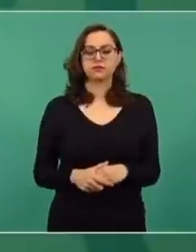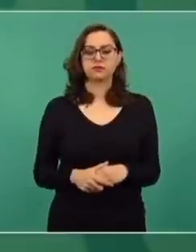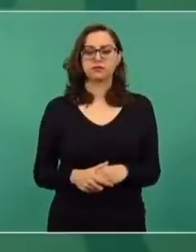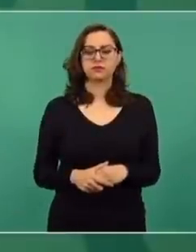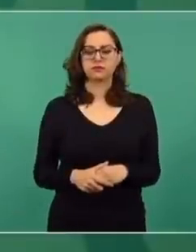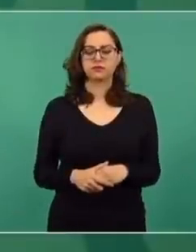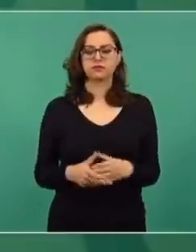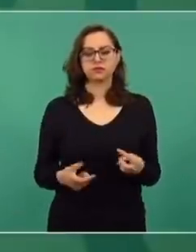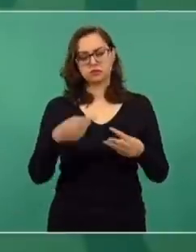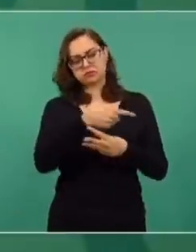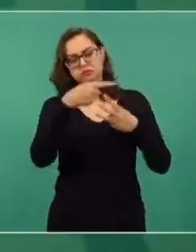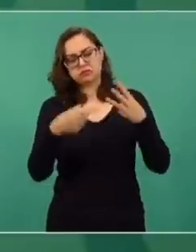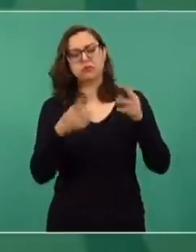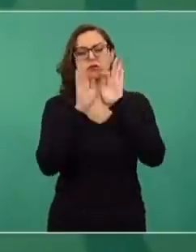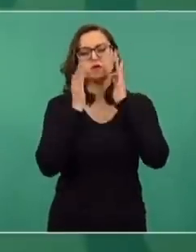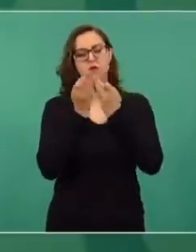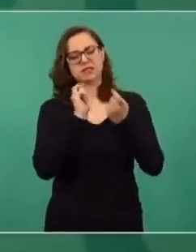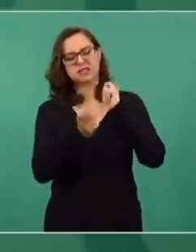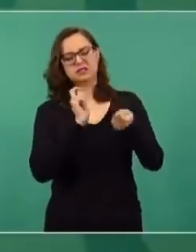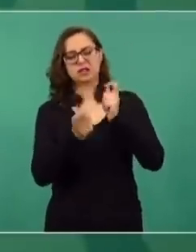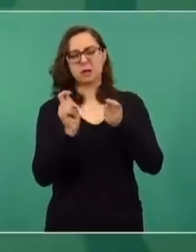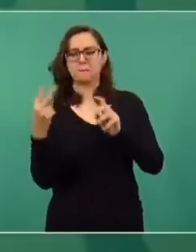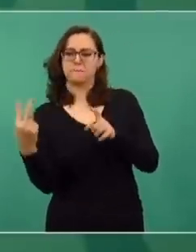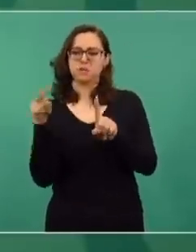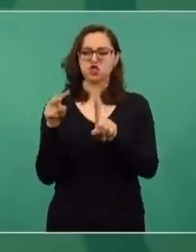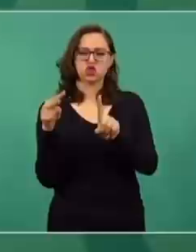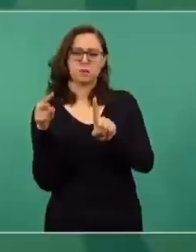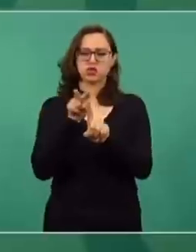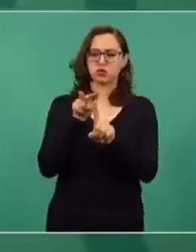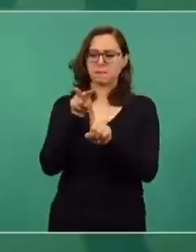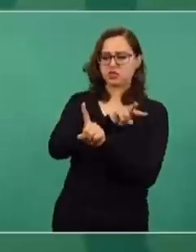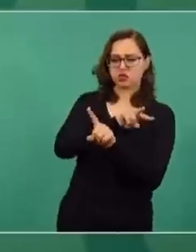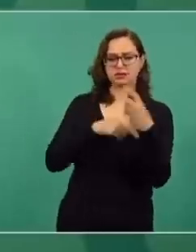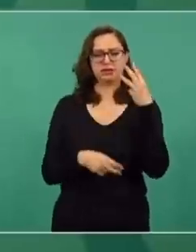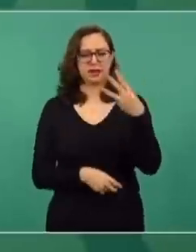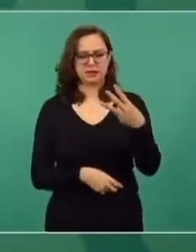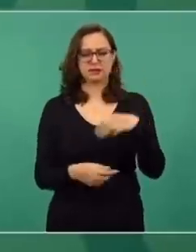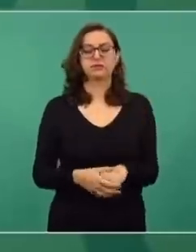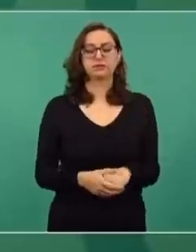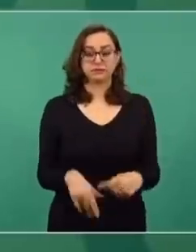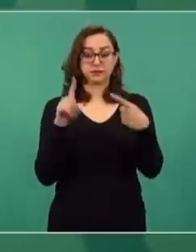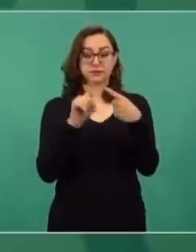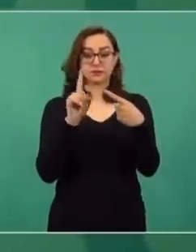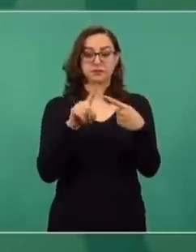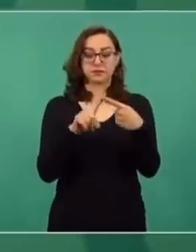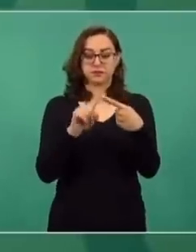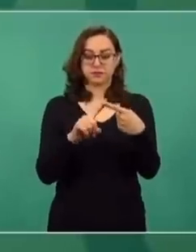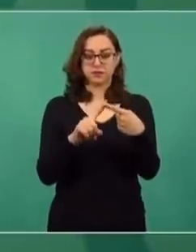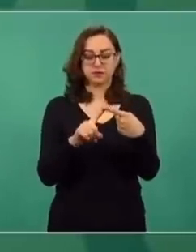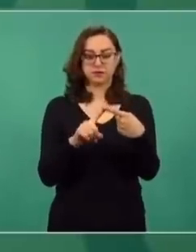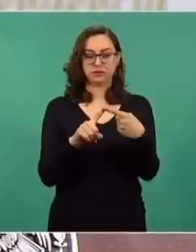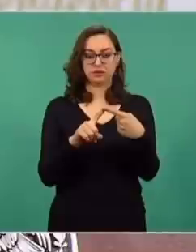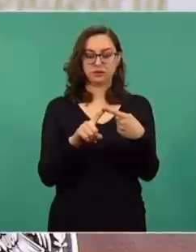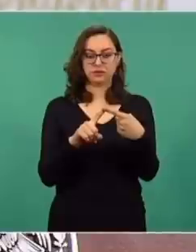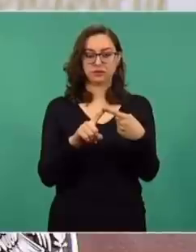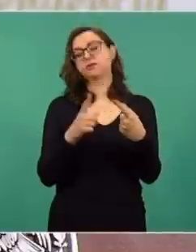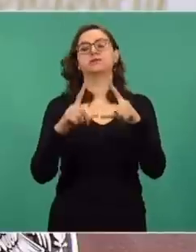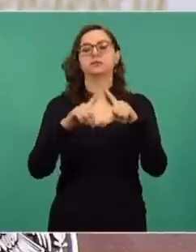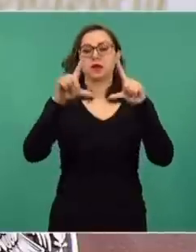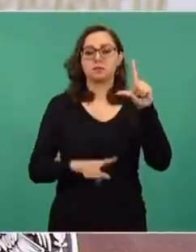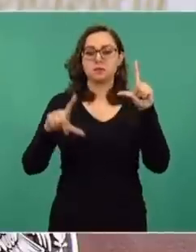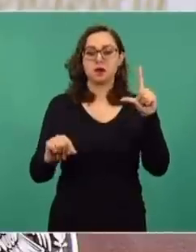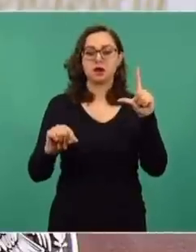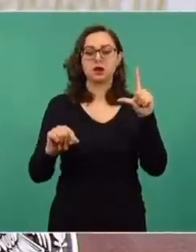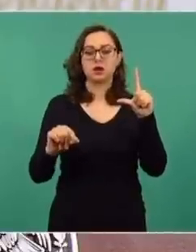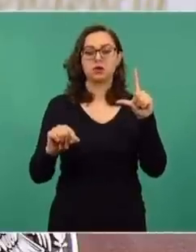tres maneras de entender lo que resolvió la Corte. Primero, de que en nuestro país hay división